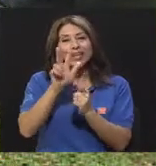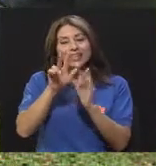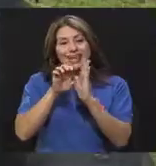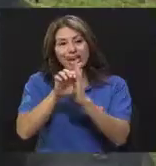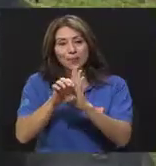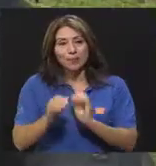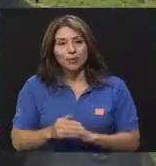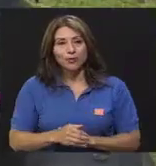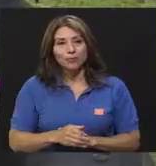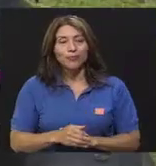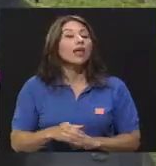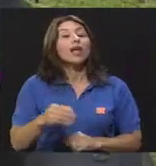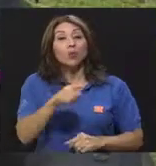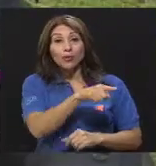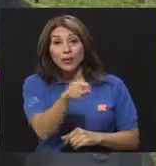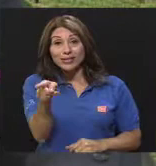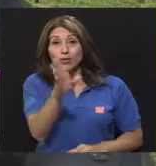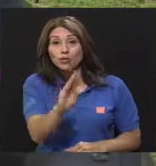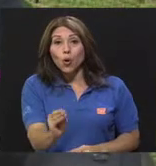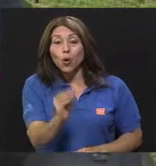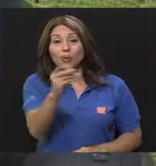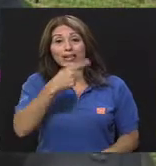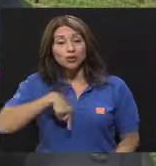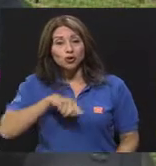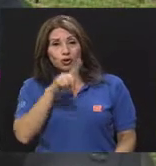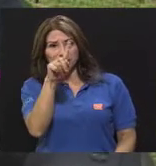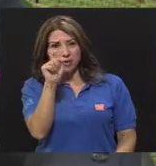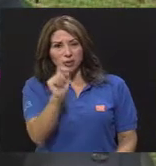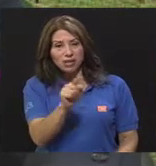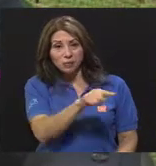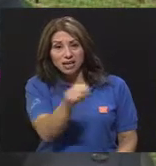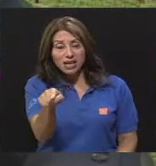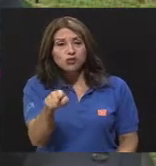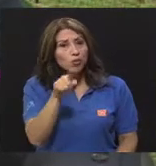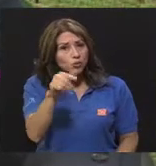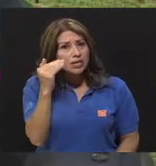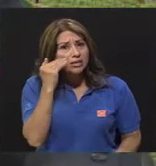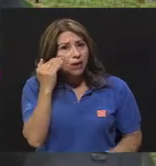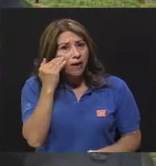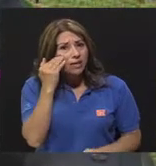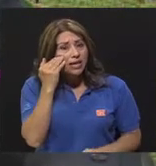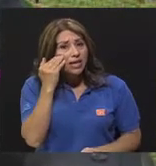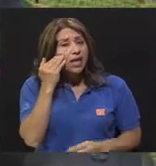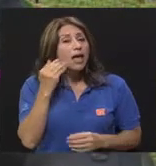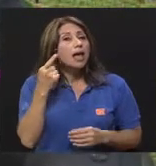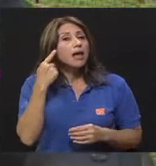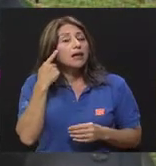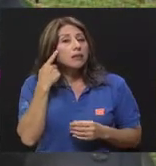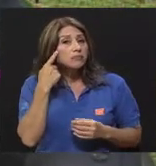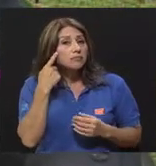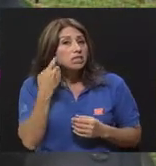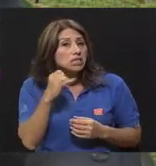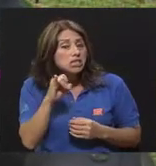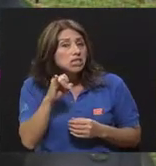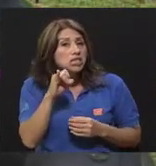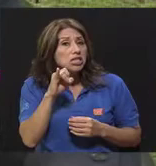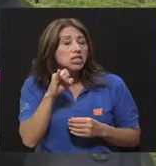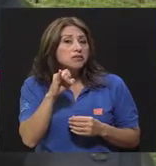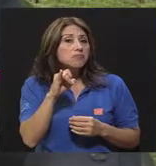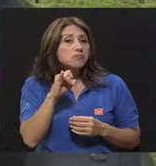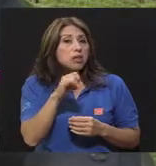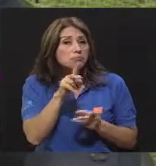rápidamente. Cuando le preguntamos a los jóvenes si ellos conocían cuáles eran los días de mayor riesgo de que ocurriera